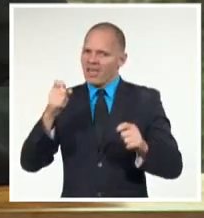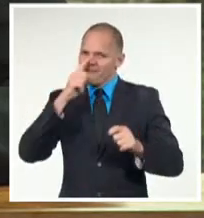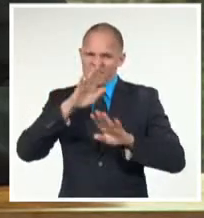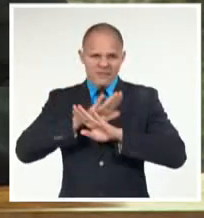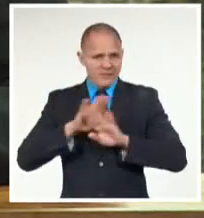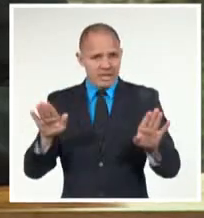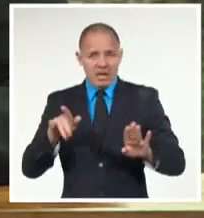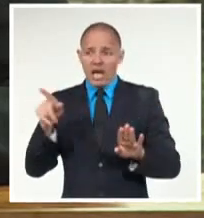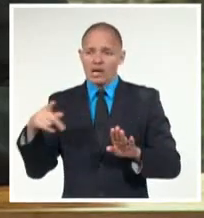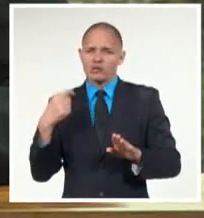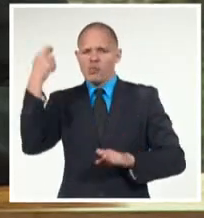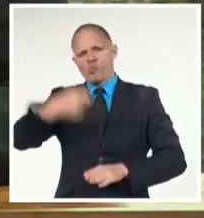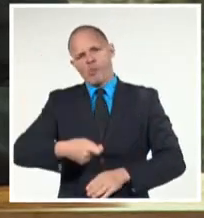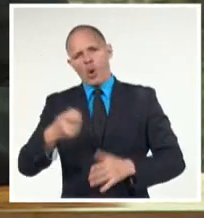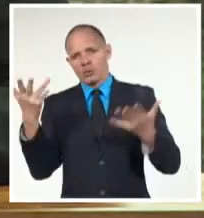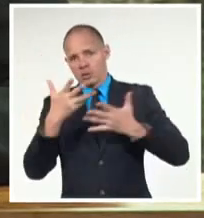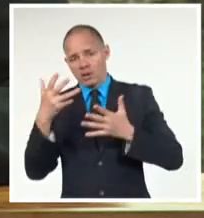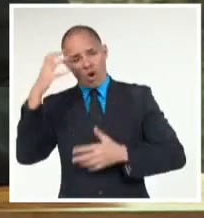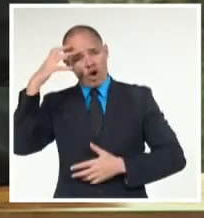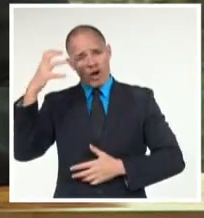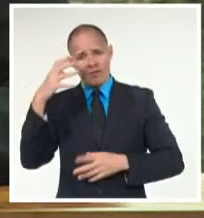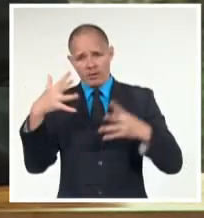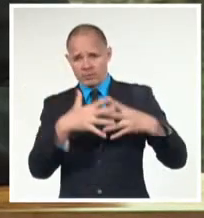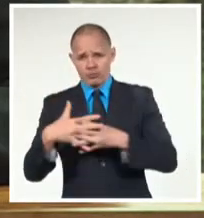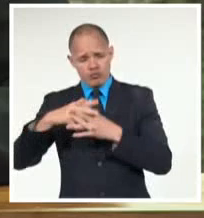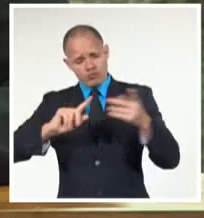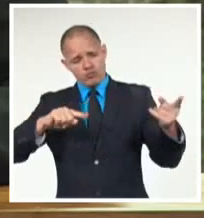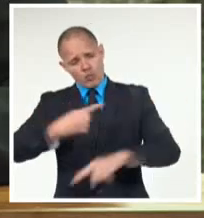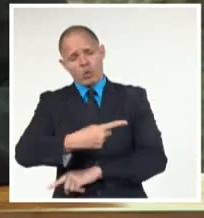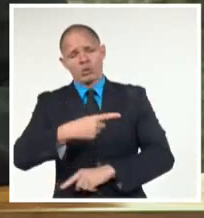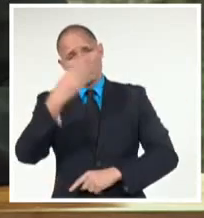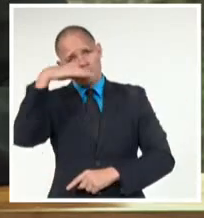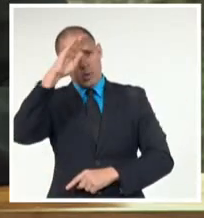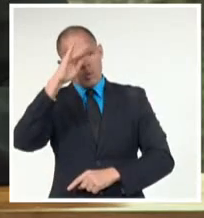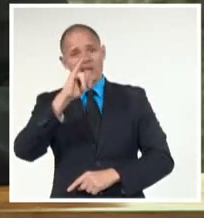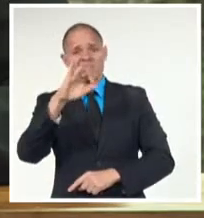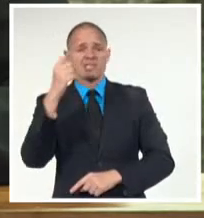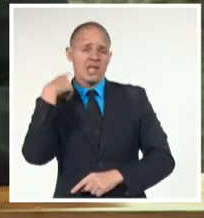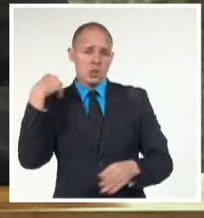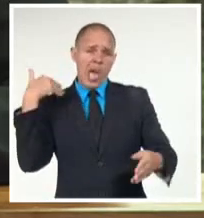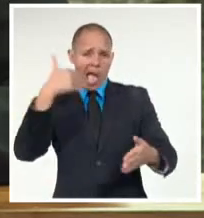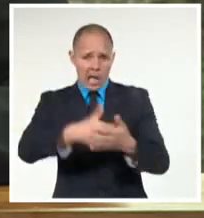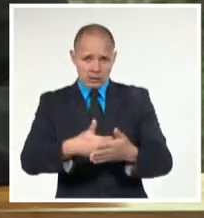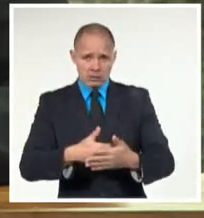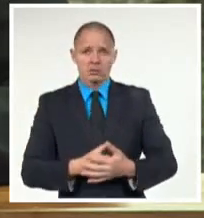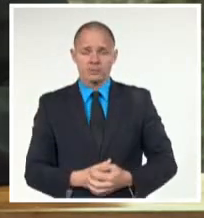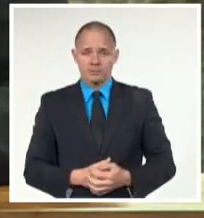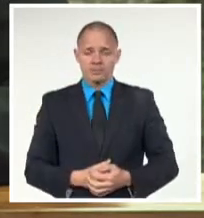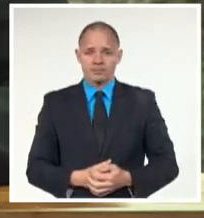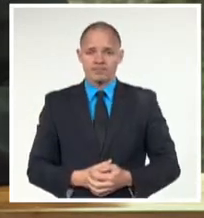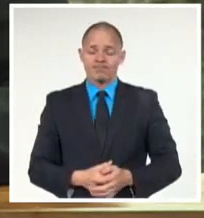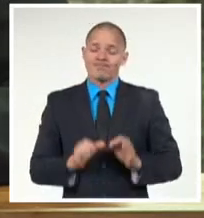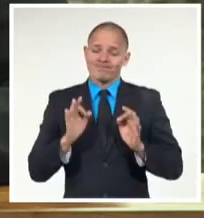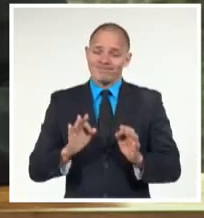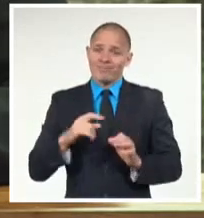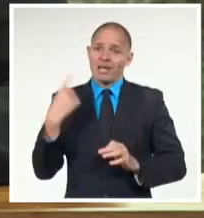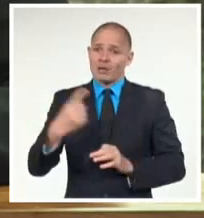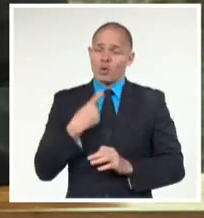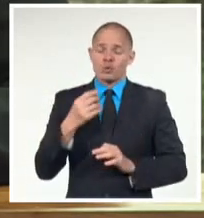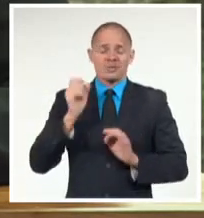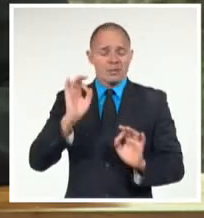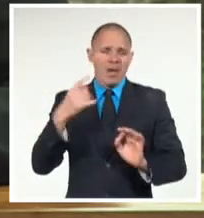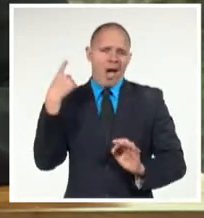por el gobierno de los Estados Unidos de América contra Cuba por más de 60 años. Ante el duro reto de vivir bajo acoso,